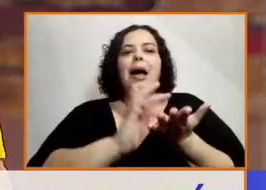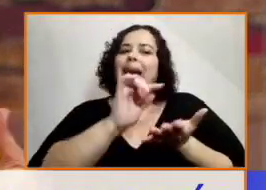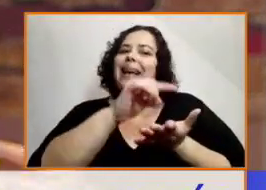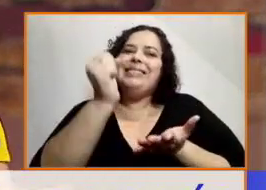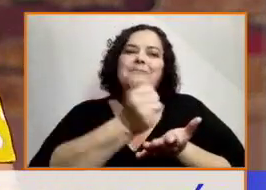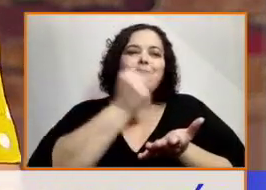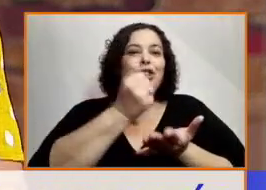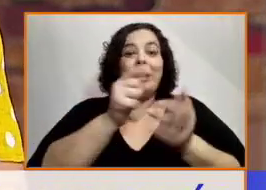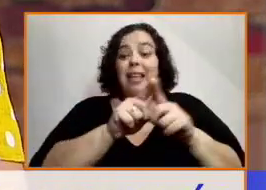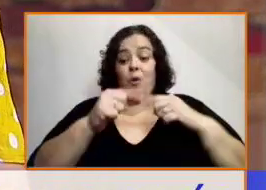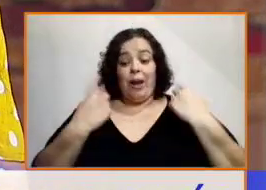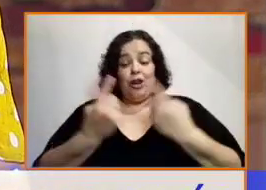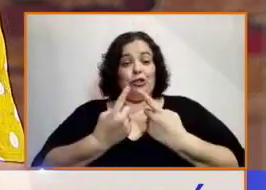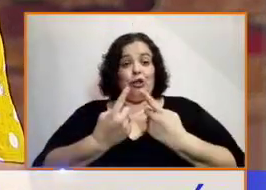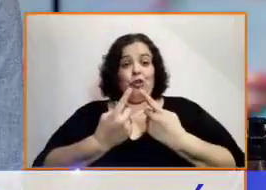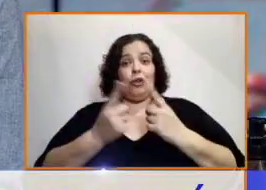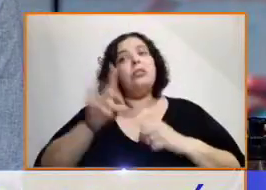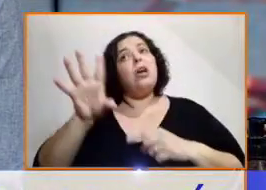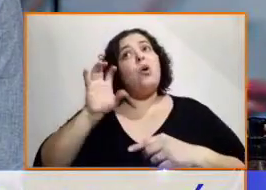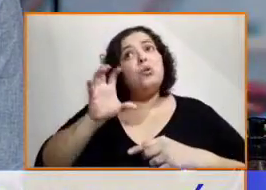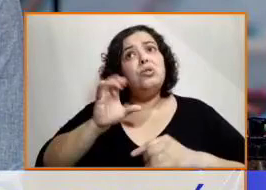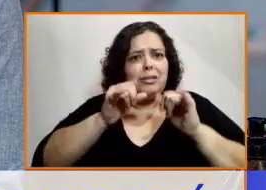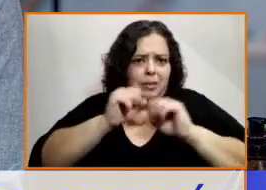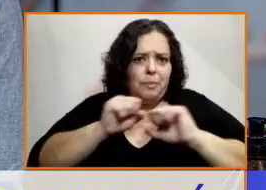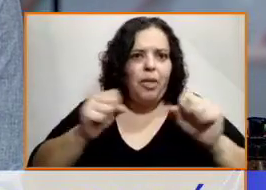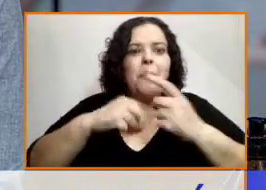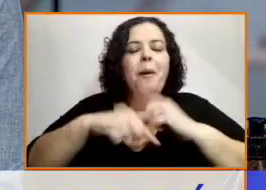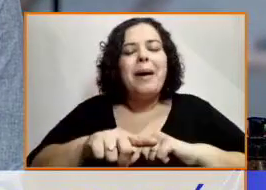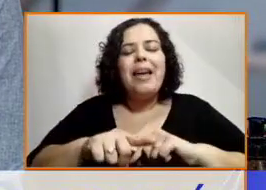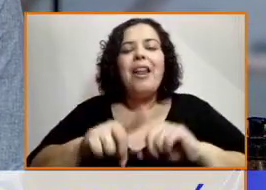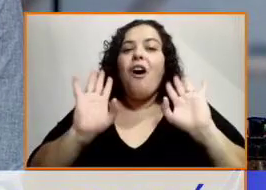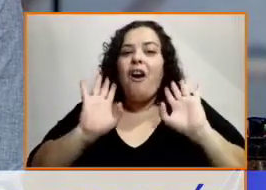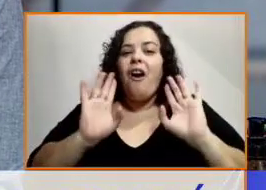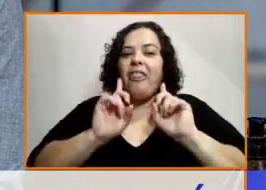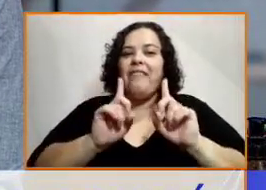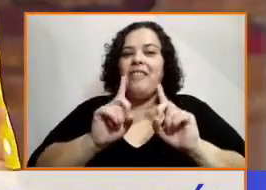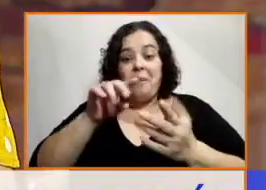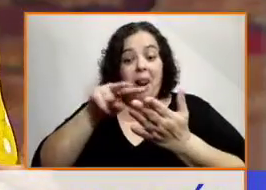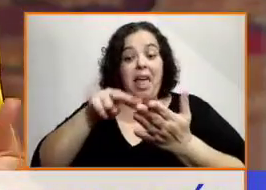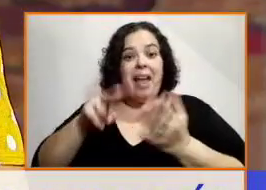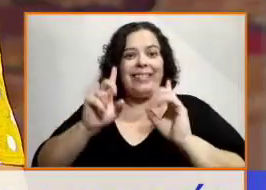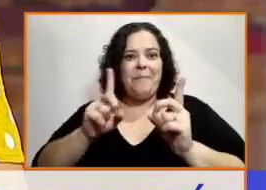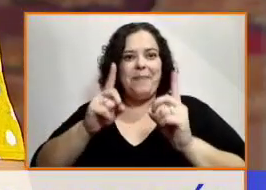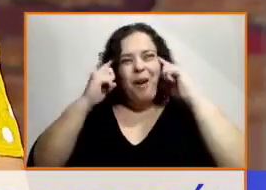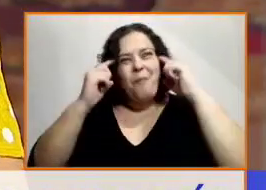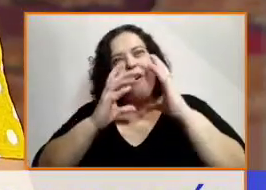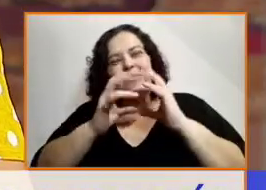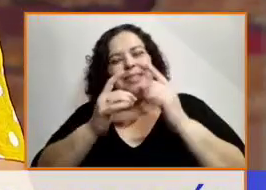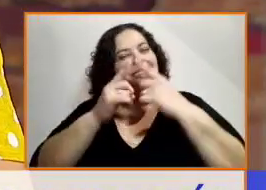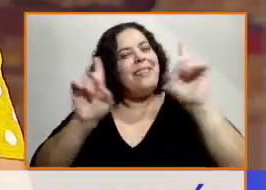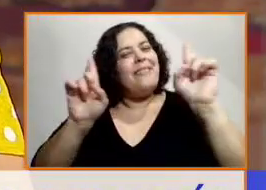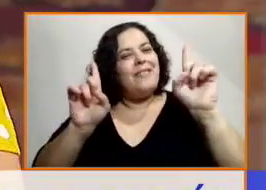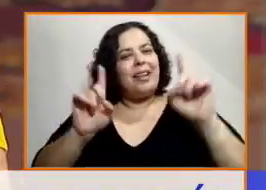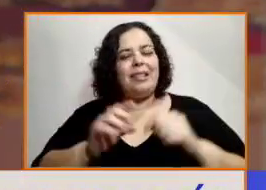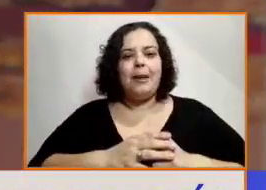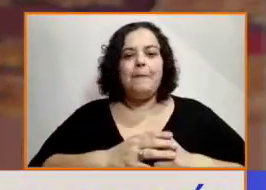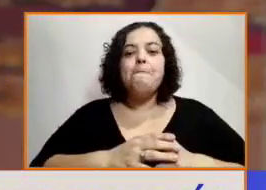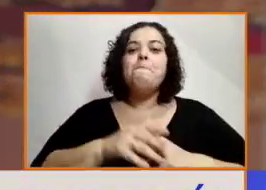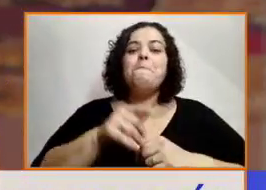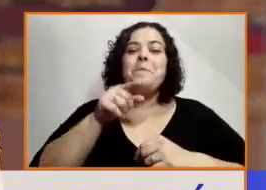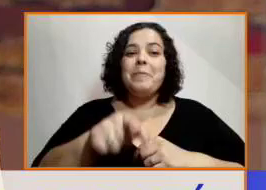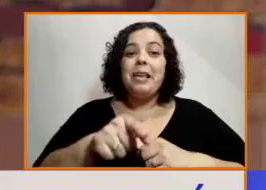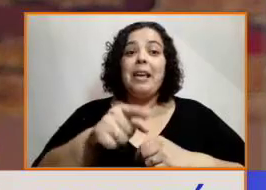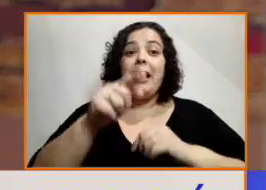lo mismo que un audiolibro. ¿Tienes algo que agradece el público ciego? Bueno, presentamos el libro a la Escuela 279, que es justamente